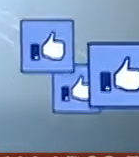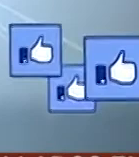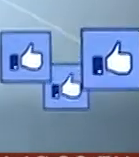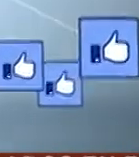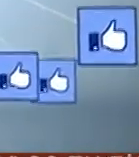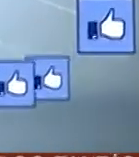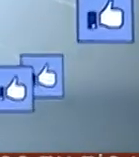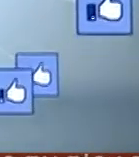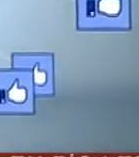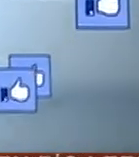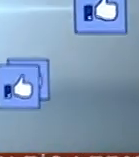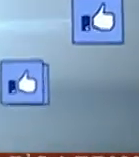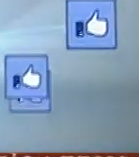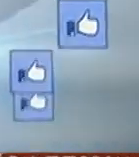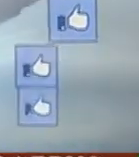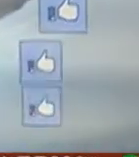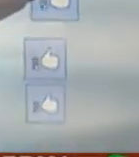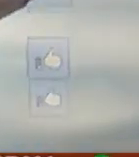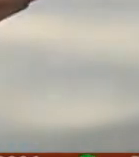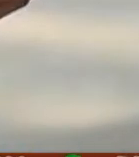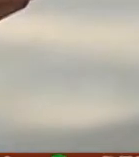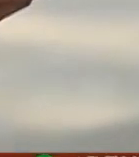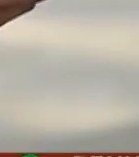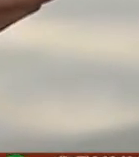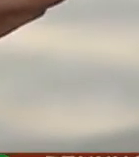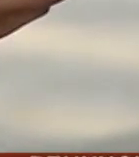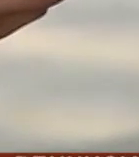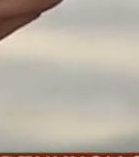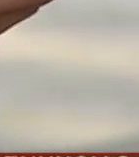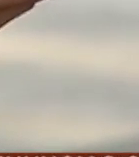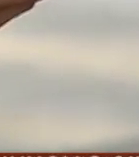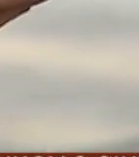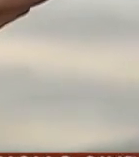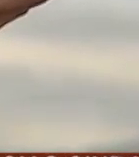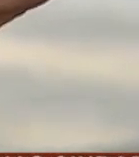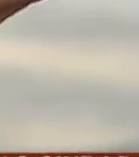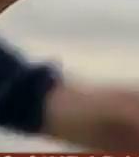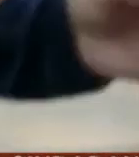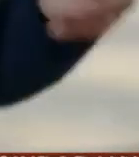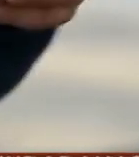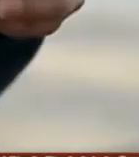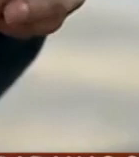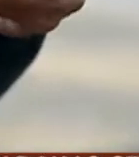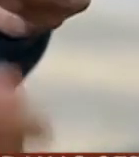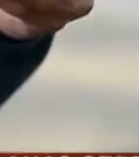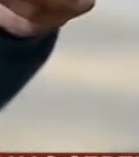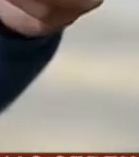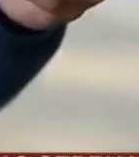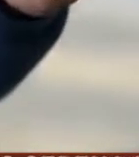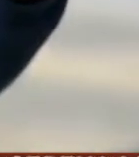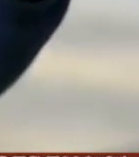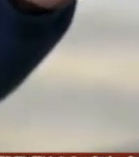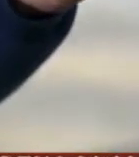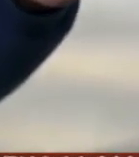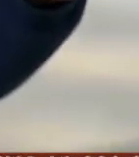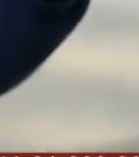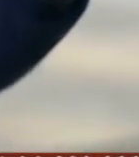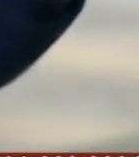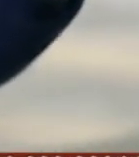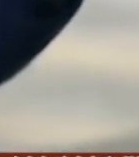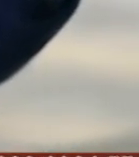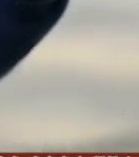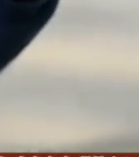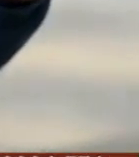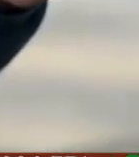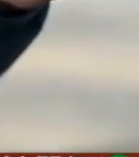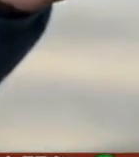cerca de 2 millones de dólares de sus cuentas bancarias ya que se han negado a colaborar una vez más con una investigación criminal argumentando que la